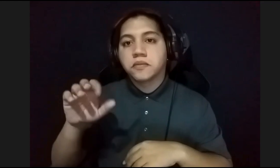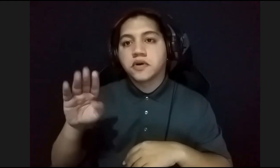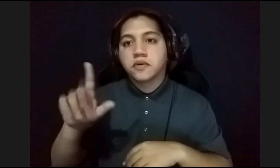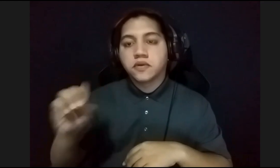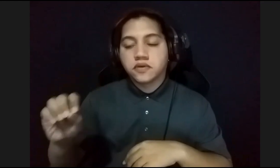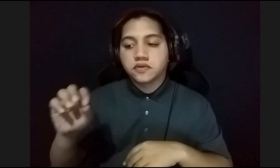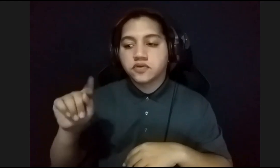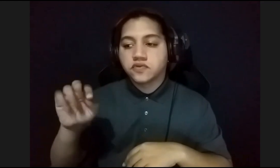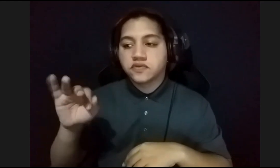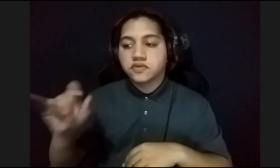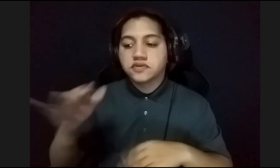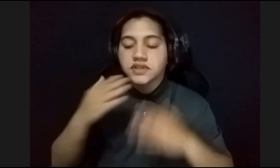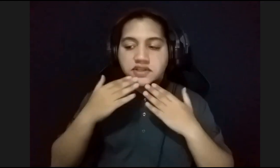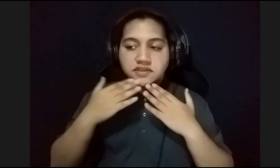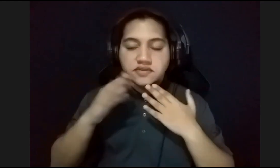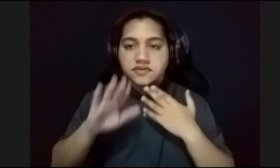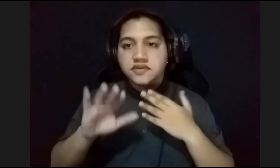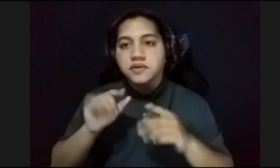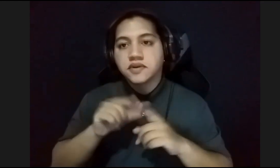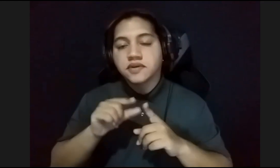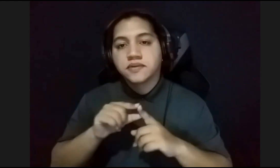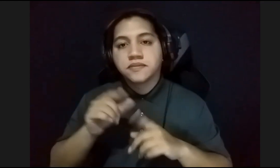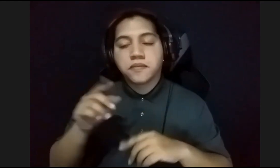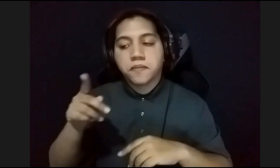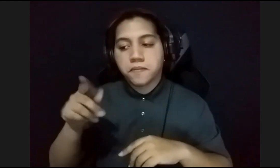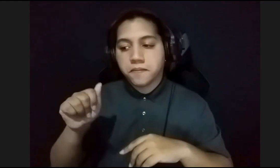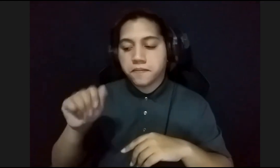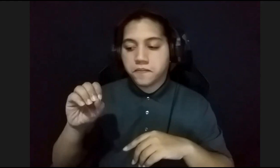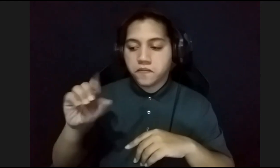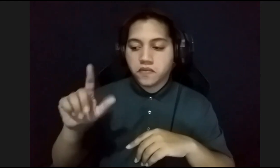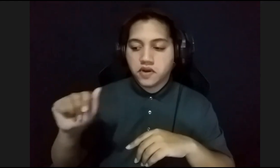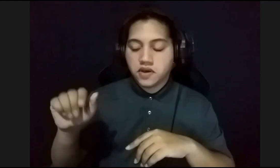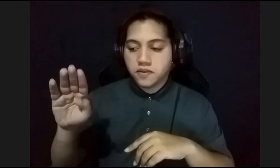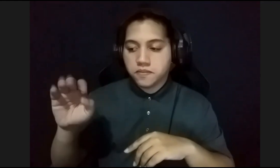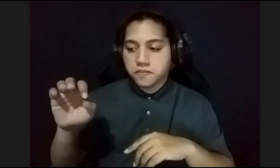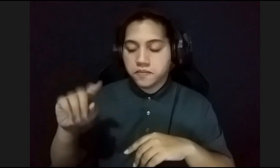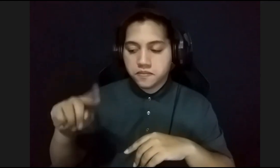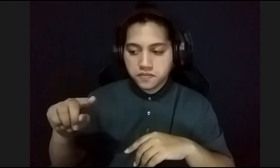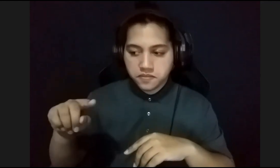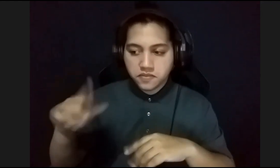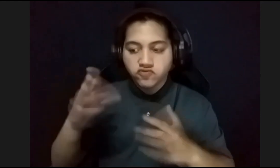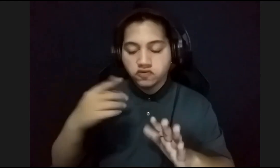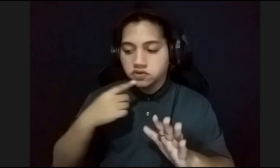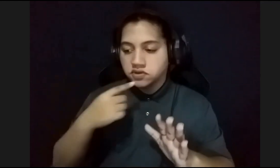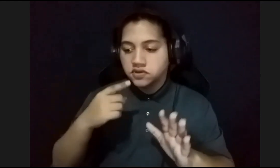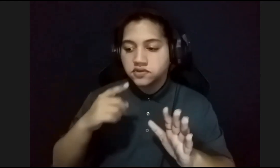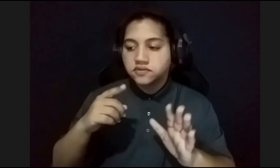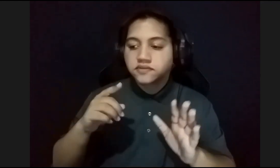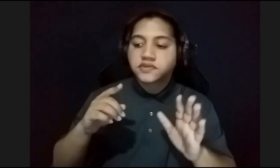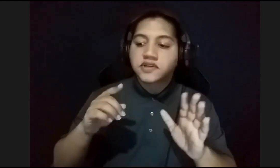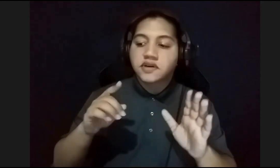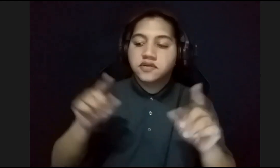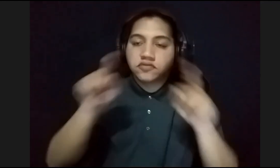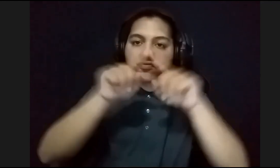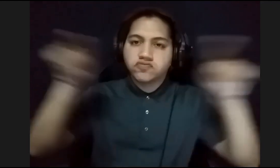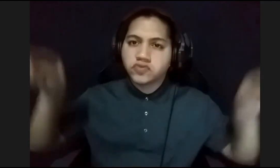palabras. Paola Báez, saludos, ya que mencionaron el mural de la plena, ¿podría